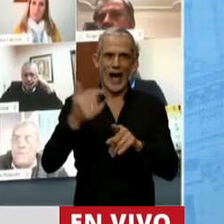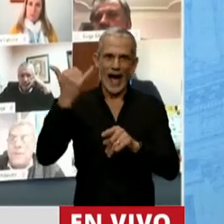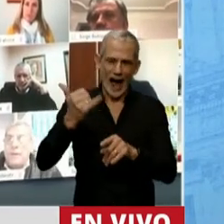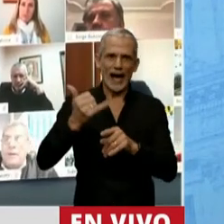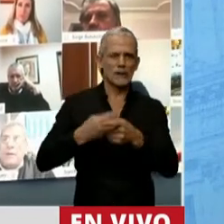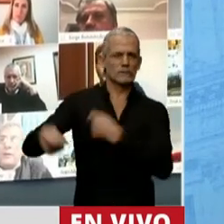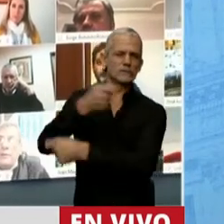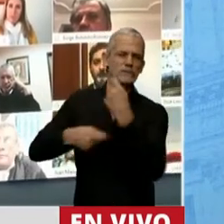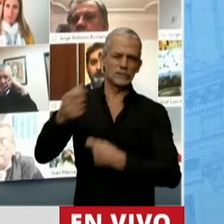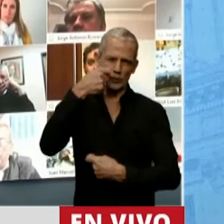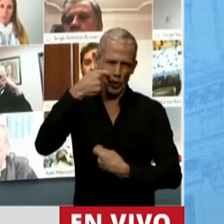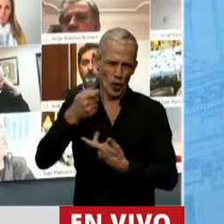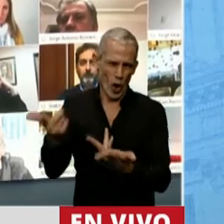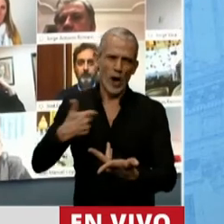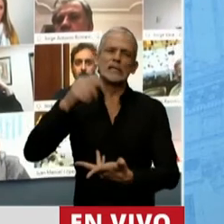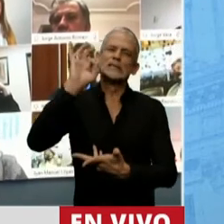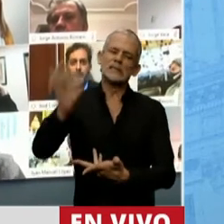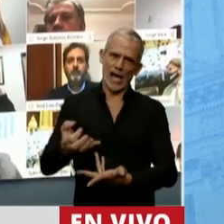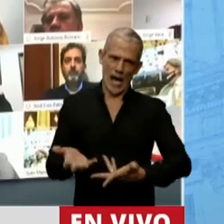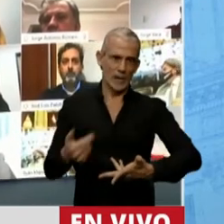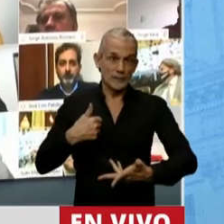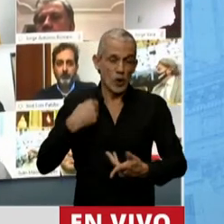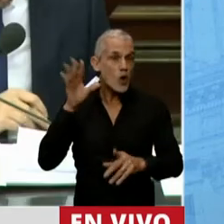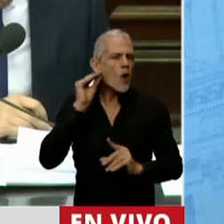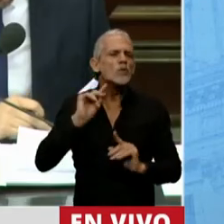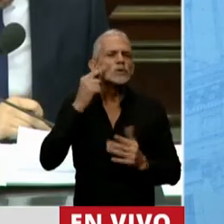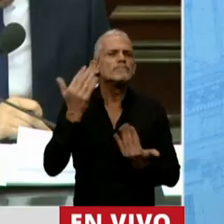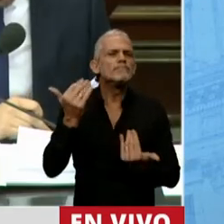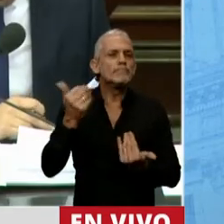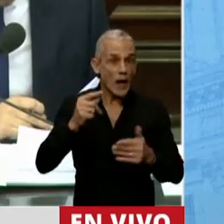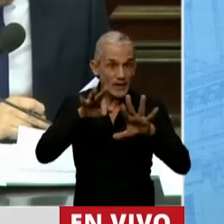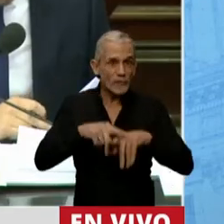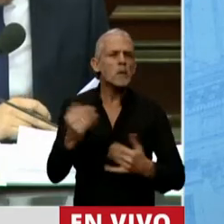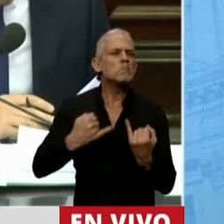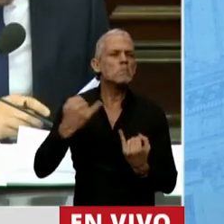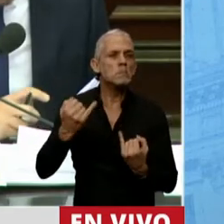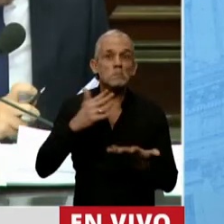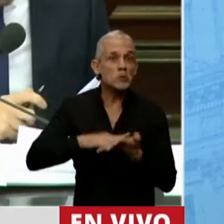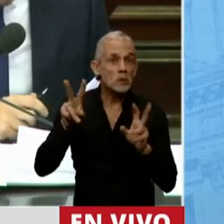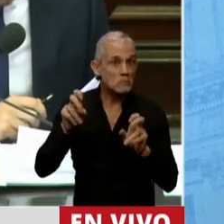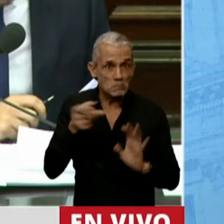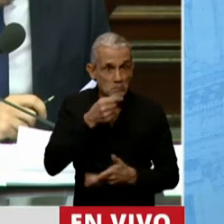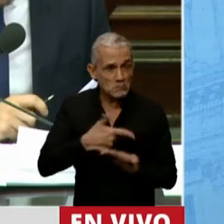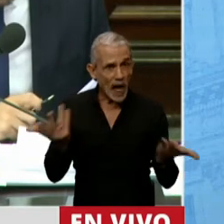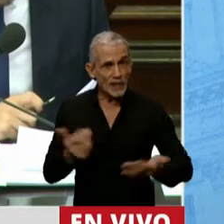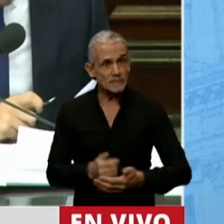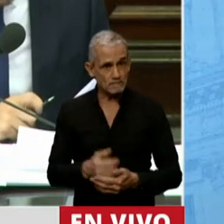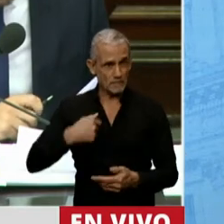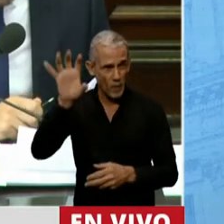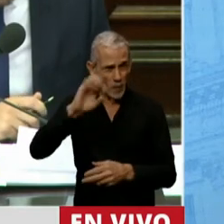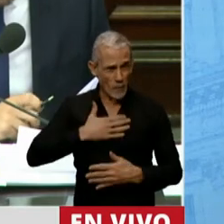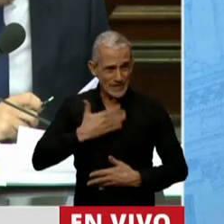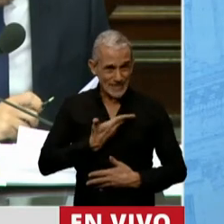narcotráfico. Yo no lo escuché y lo lamento hablar en su informe en relación a este tema. En mi